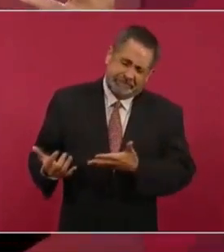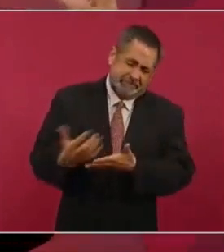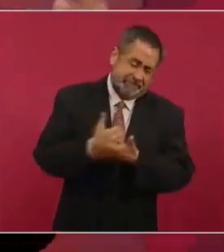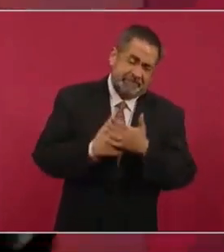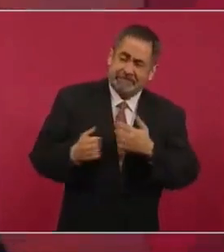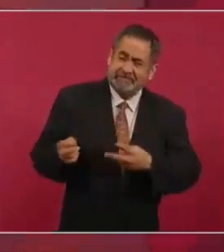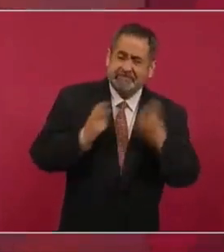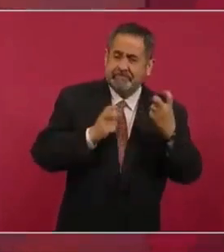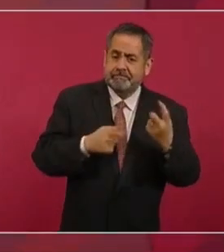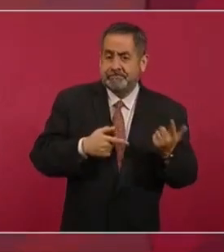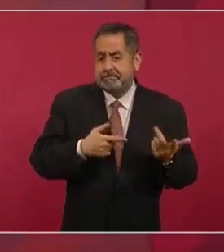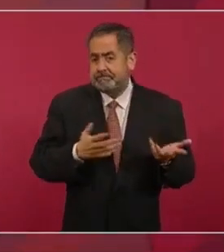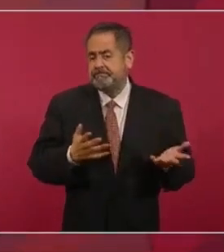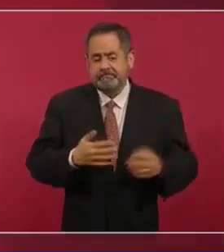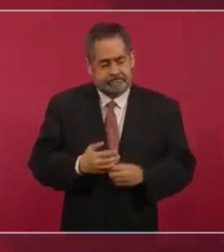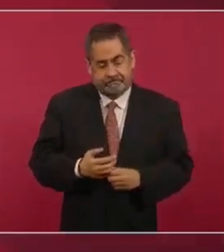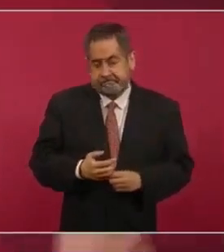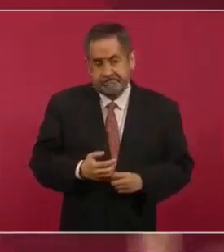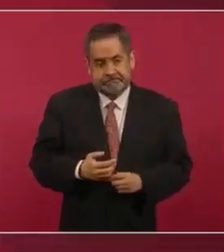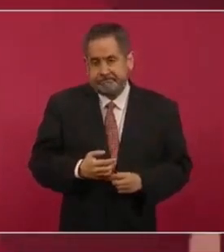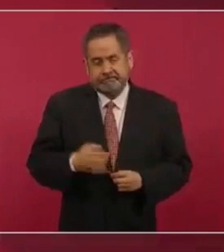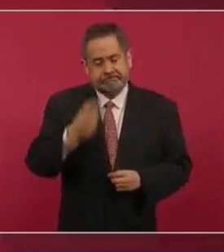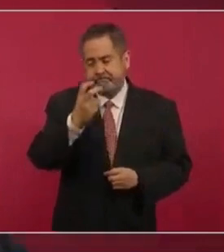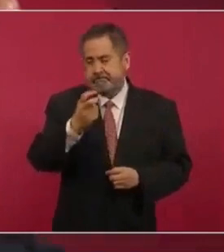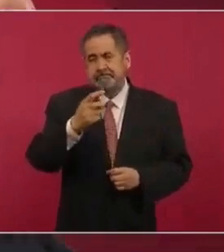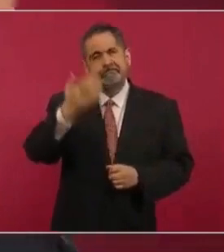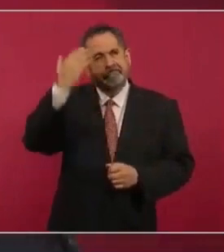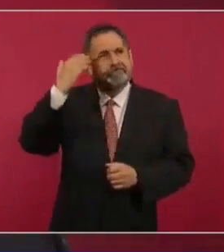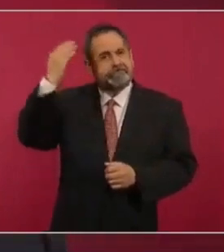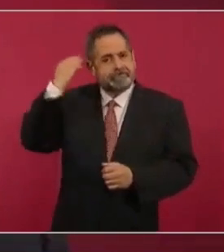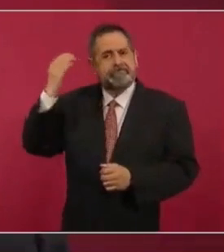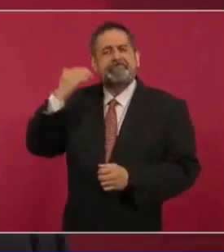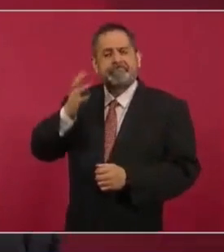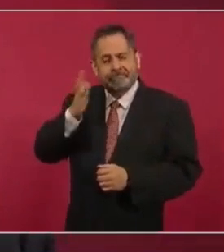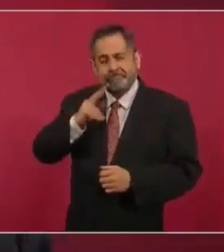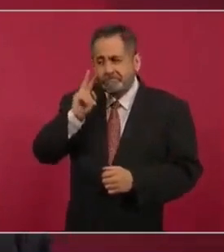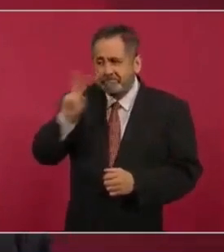anchas, eso ya lo hemos vivido.